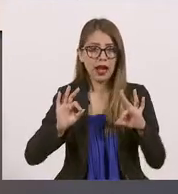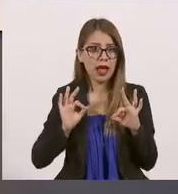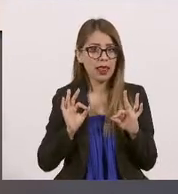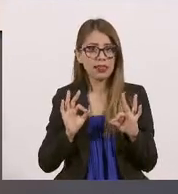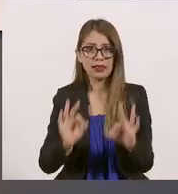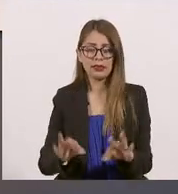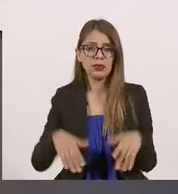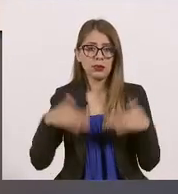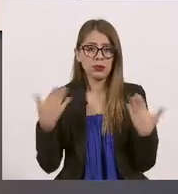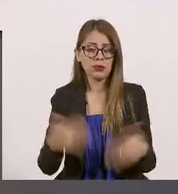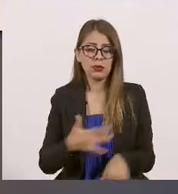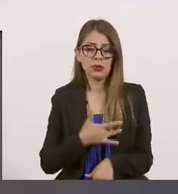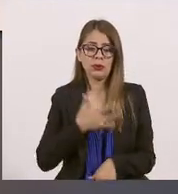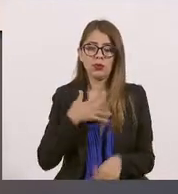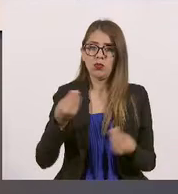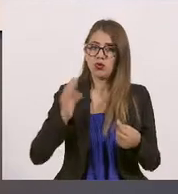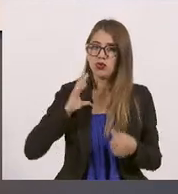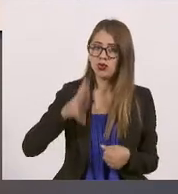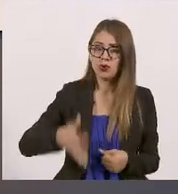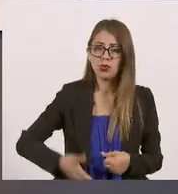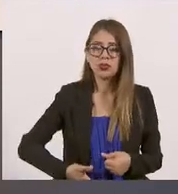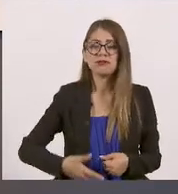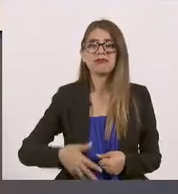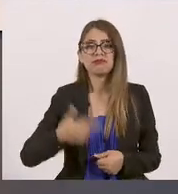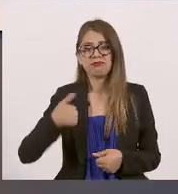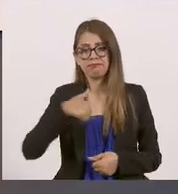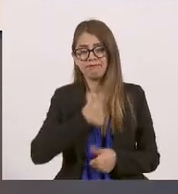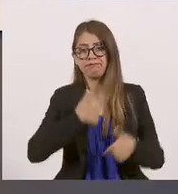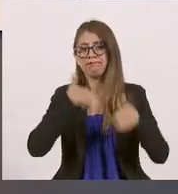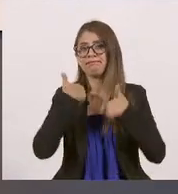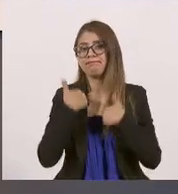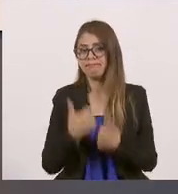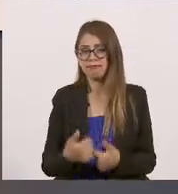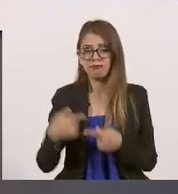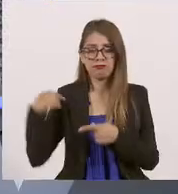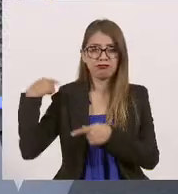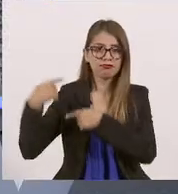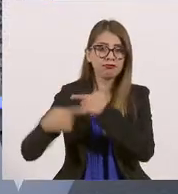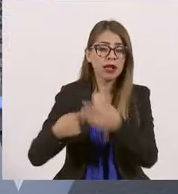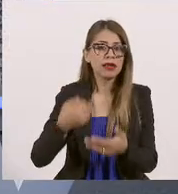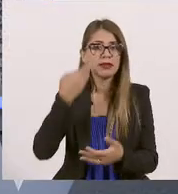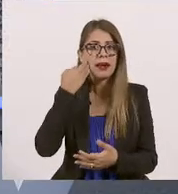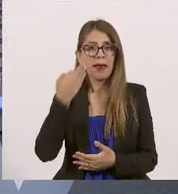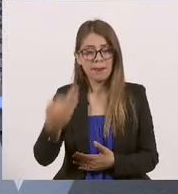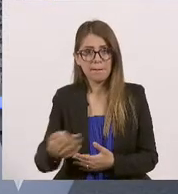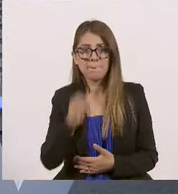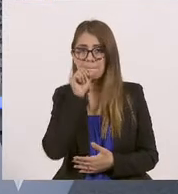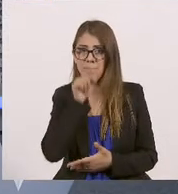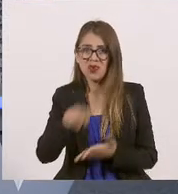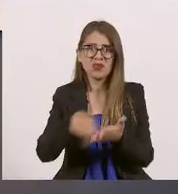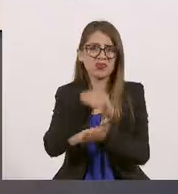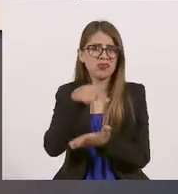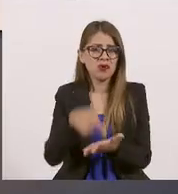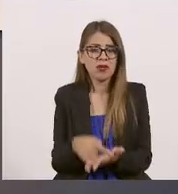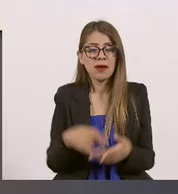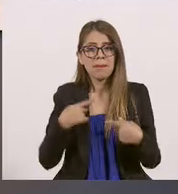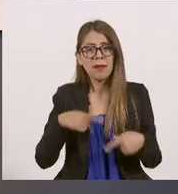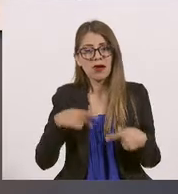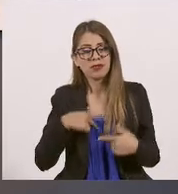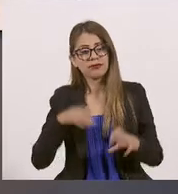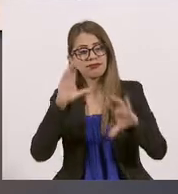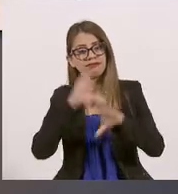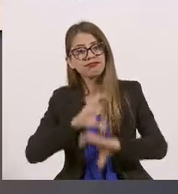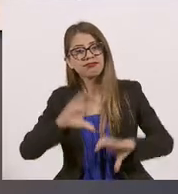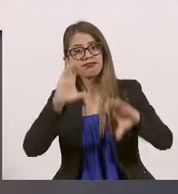que nos hace sentir muy orgullosos, sabemos que hemos llevado un proceso largo con el canal vaya este mismo set y las voces que se encuentran hoy en